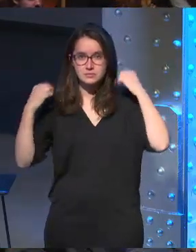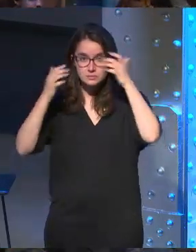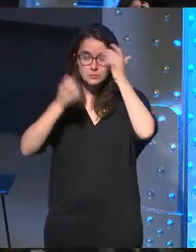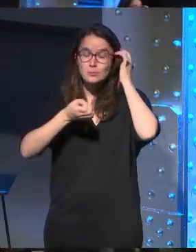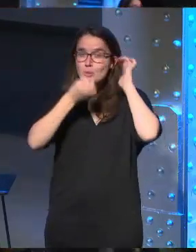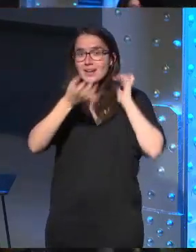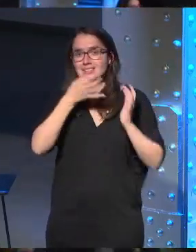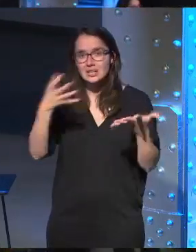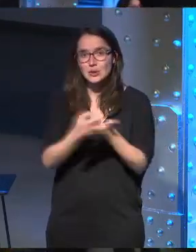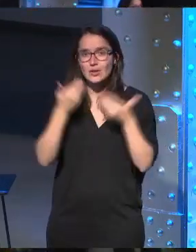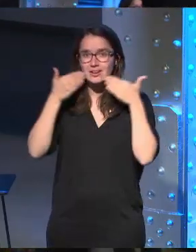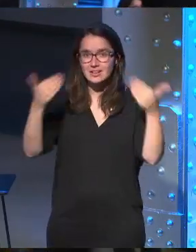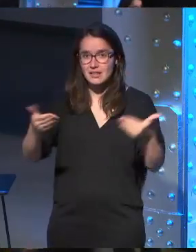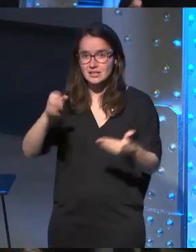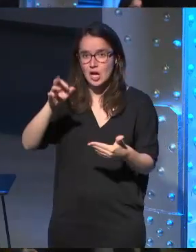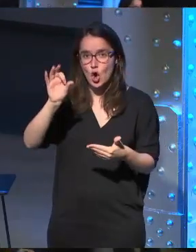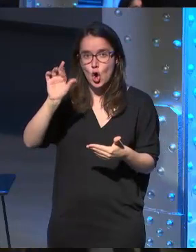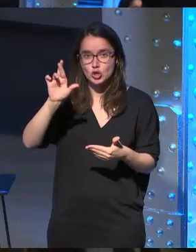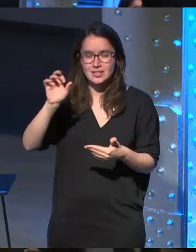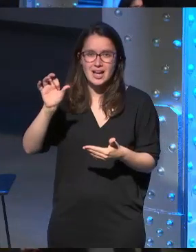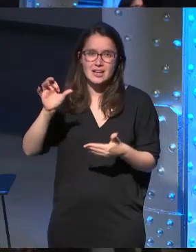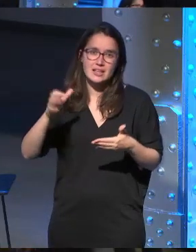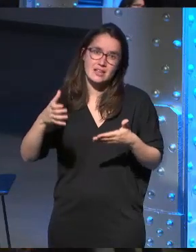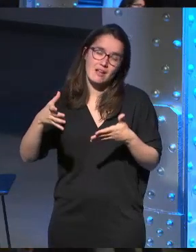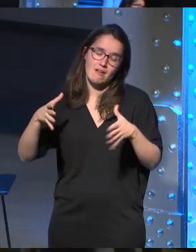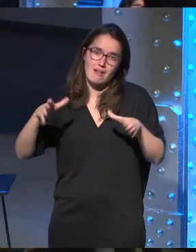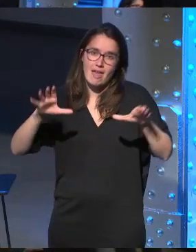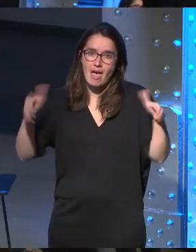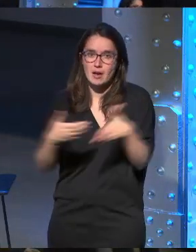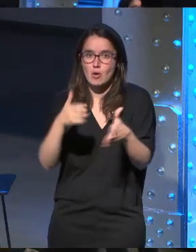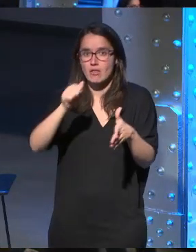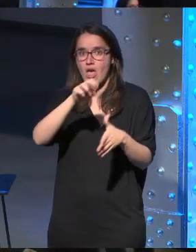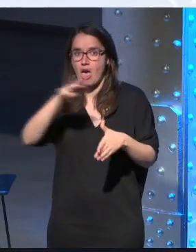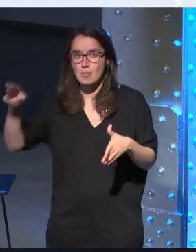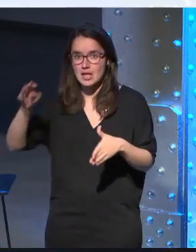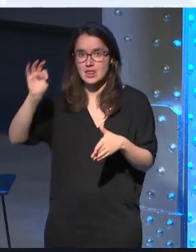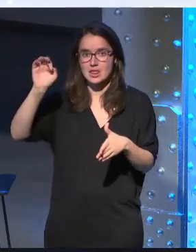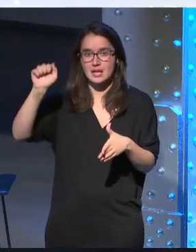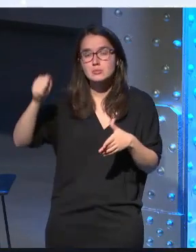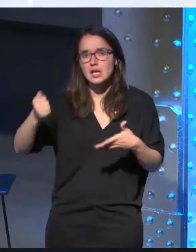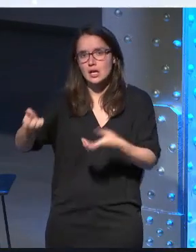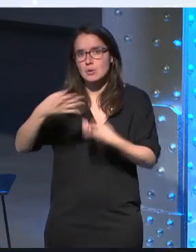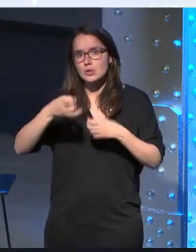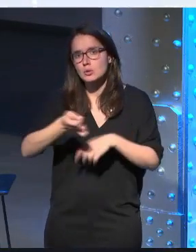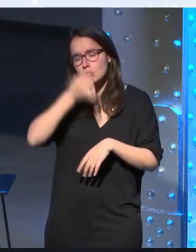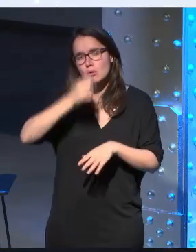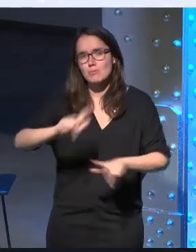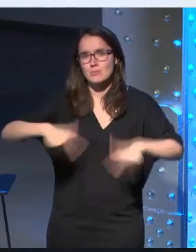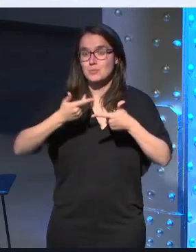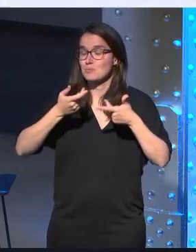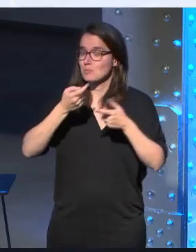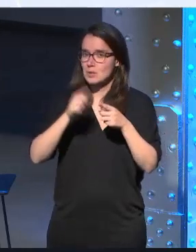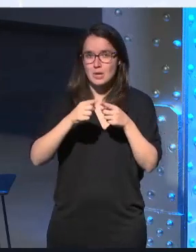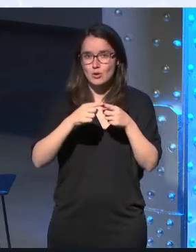bueno buenas tardes a todos gracias a Oscar y al equipo de Update por invitarme a contar un poco me vais a permitir lo primero